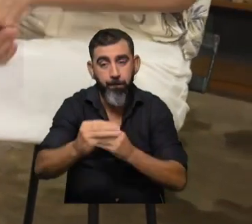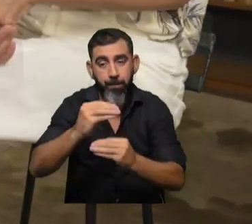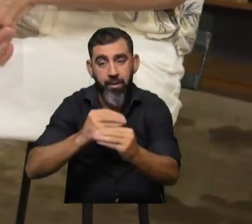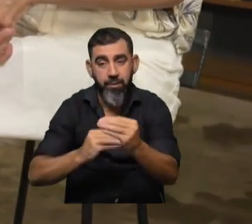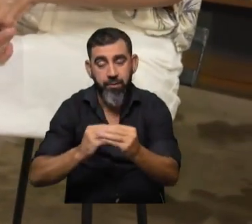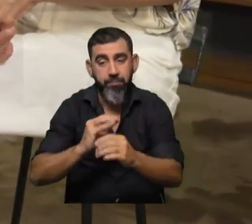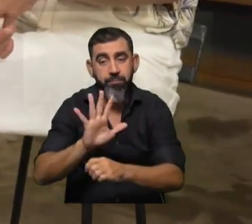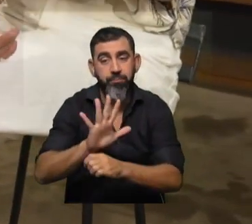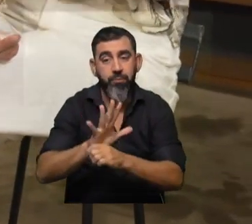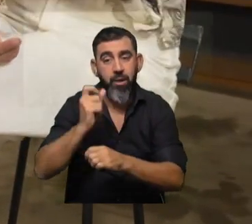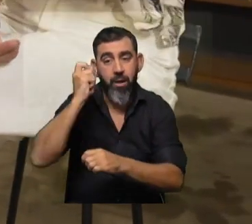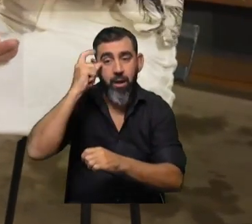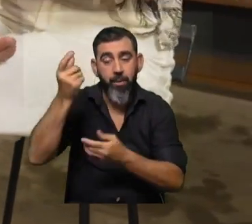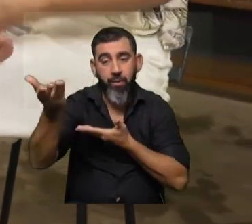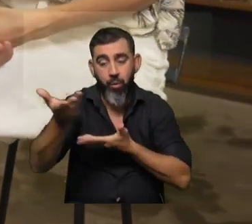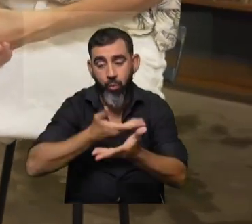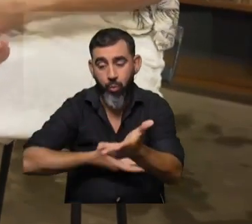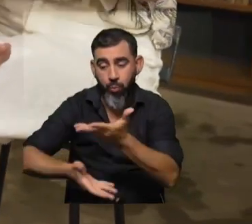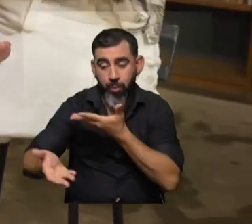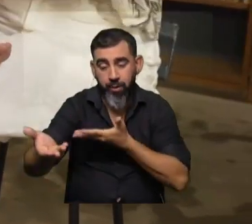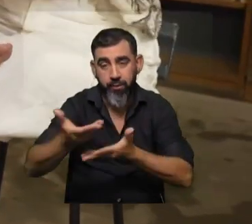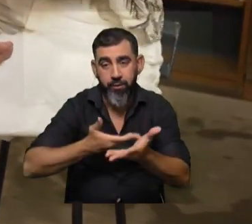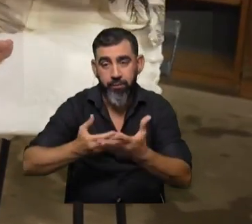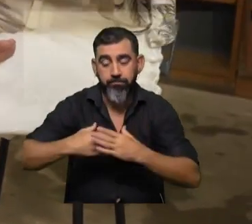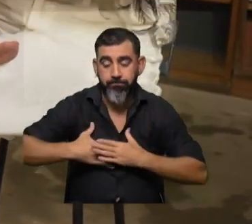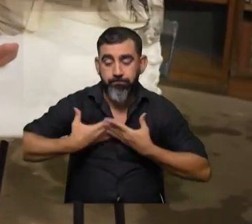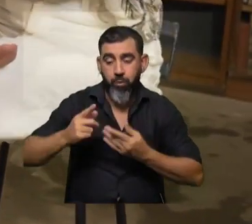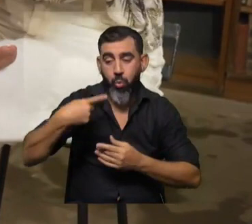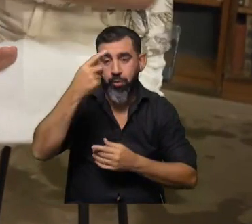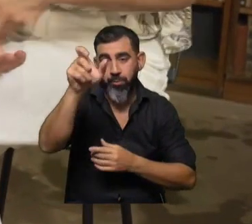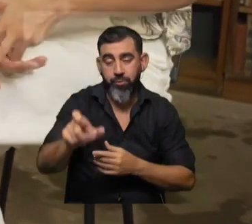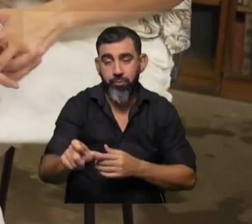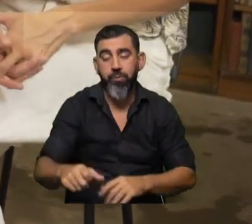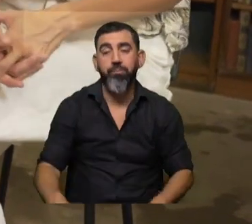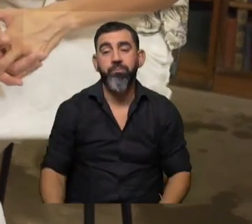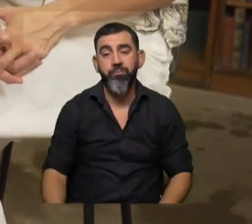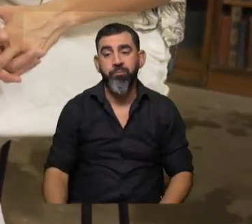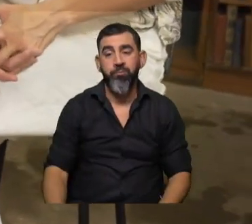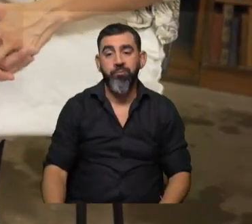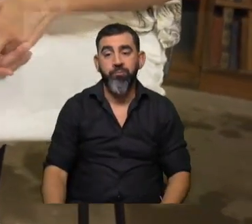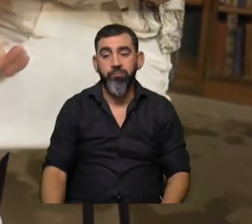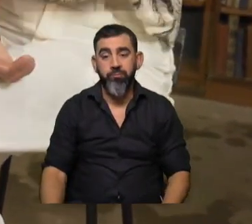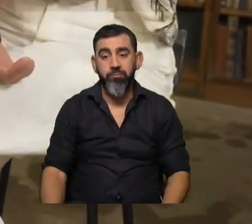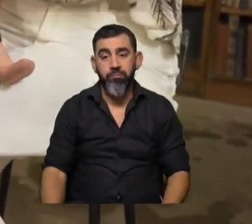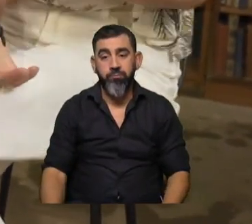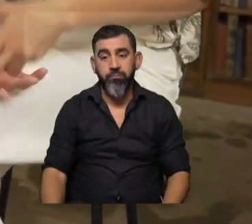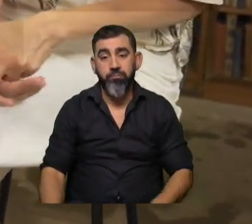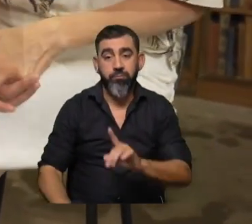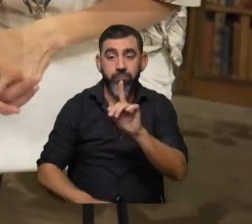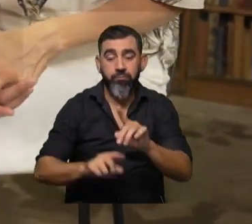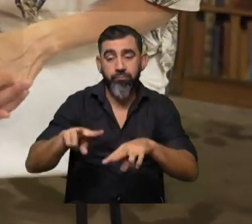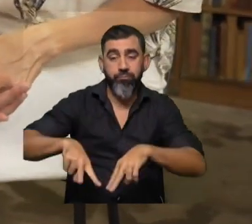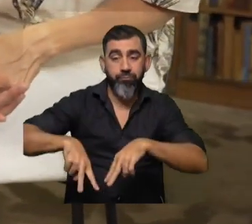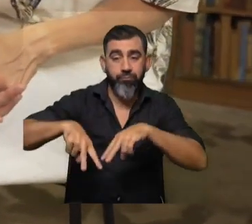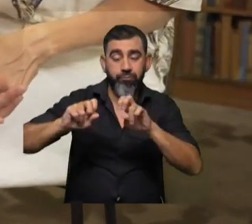capacidad de compartir como afectos con otro, ¿no? El afecto del otro. Y algunos estudios esos muy